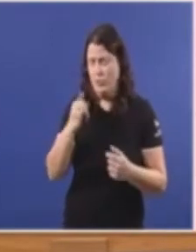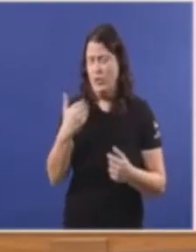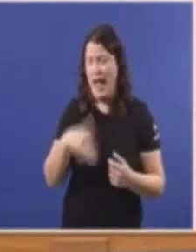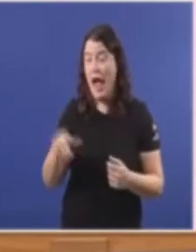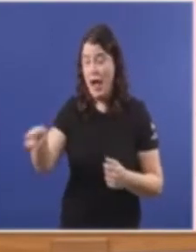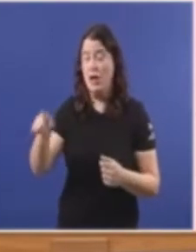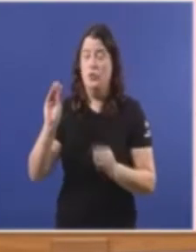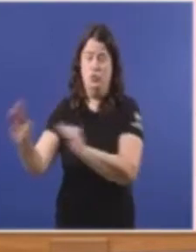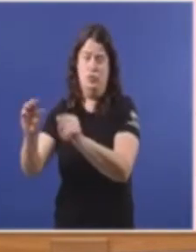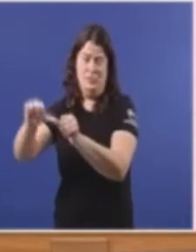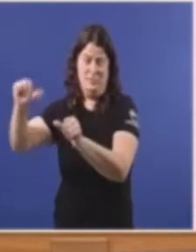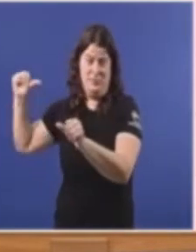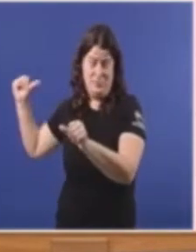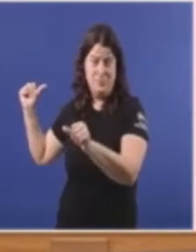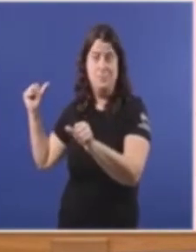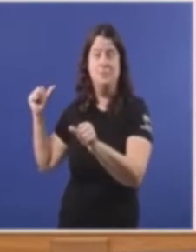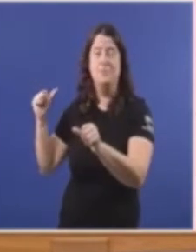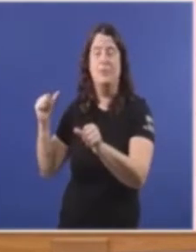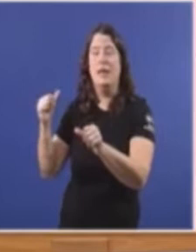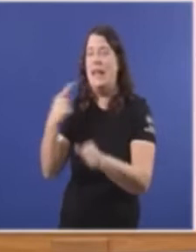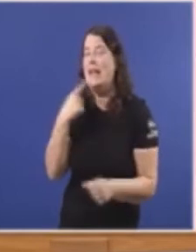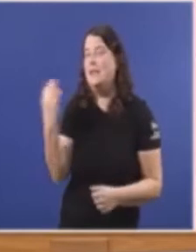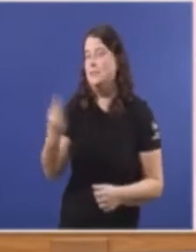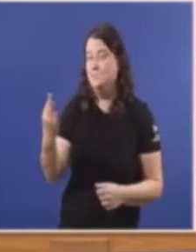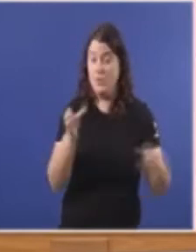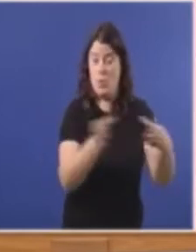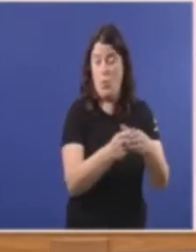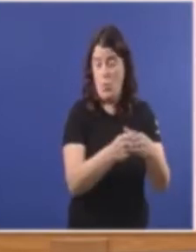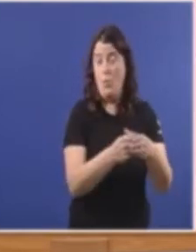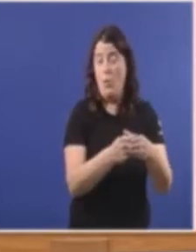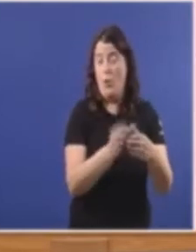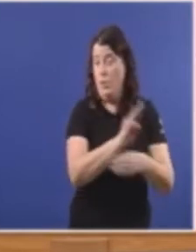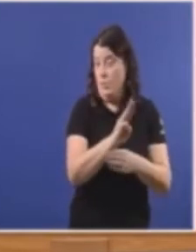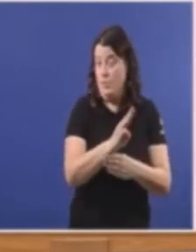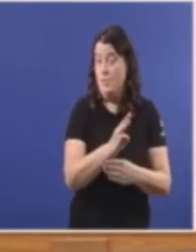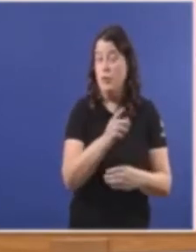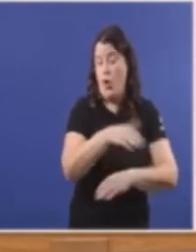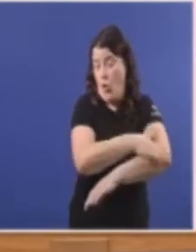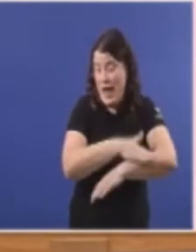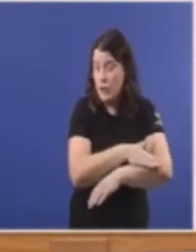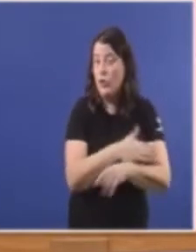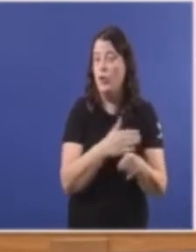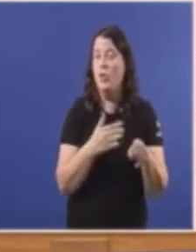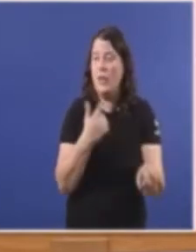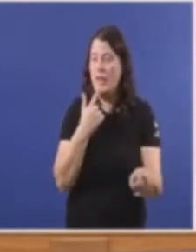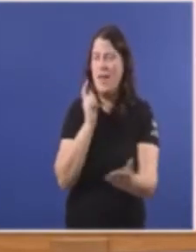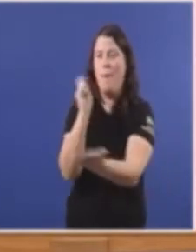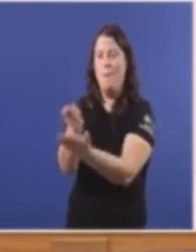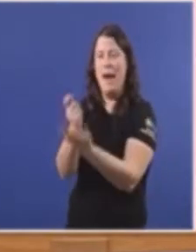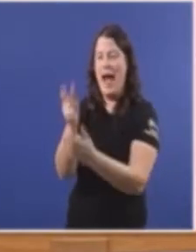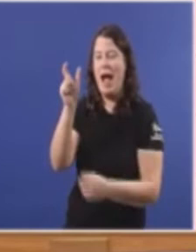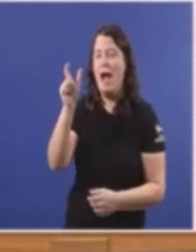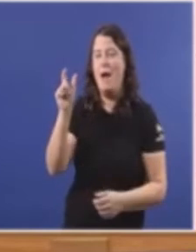antecesores Decían Que este partido político Que este goberno Pagaba Os médicos